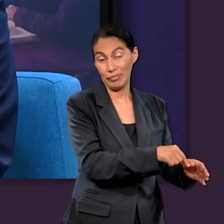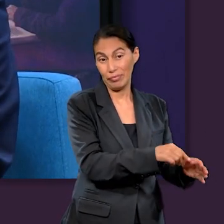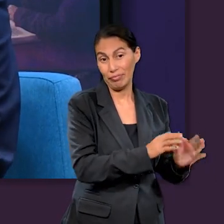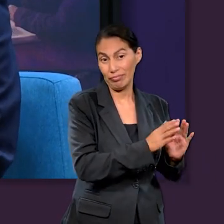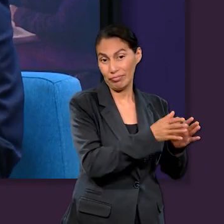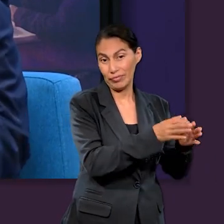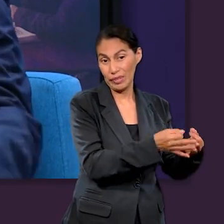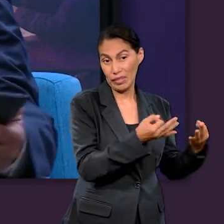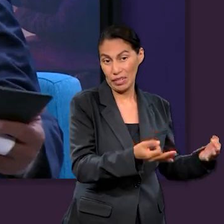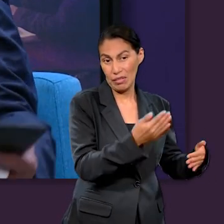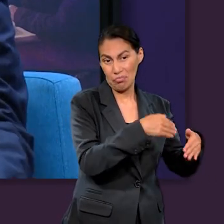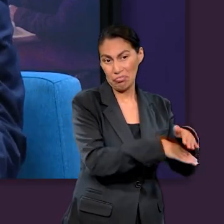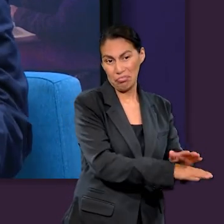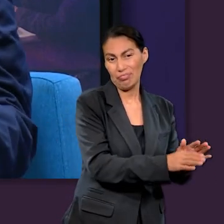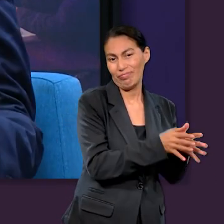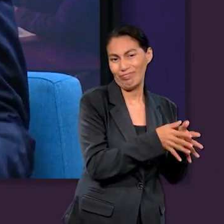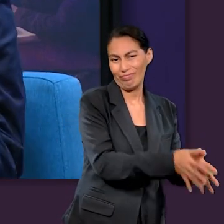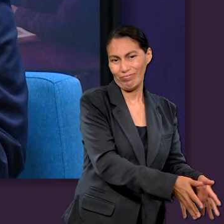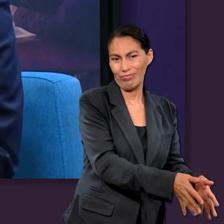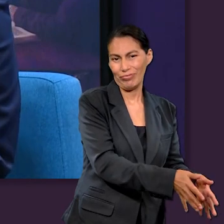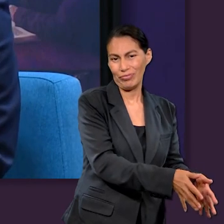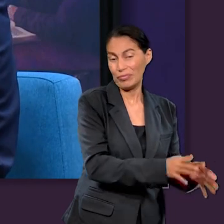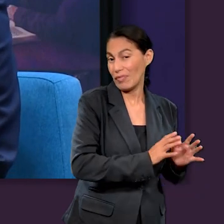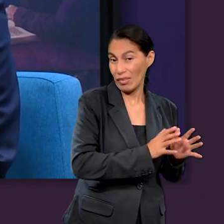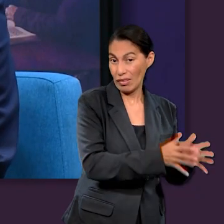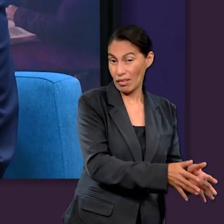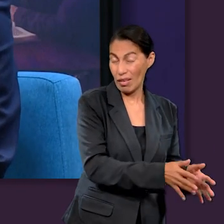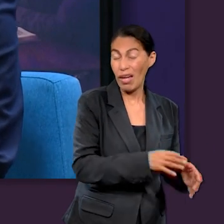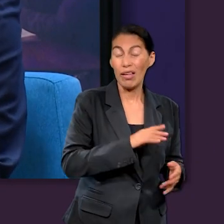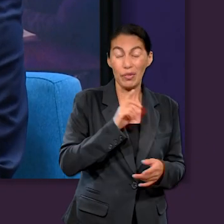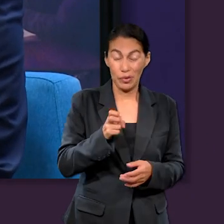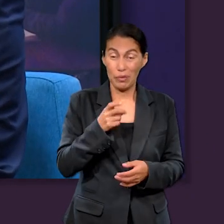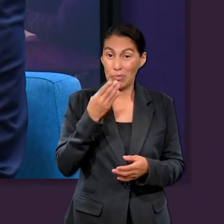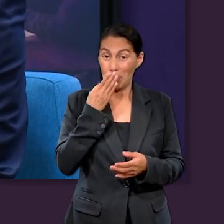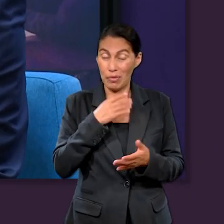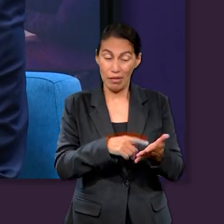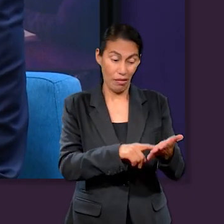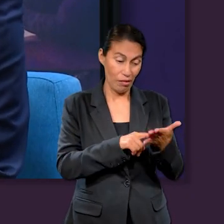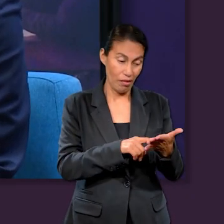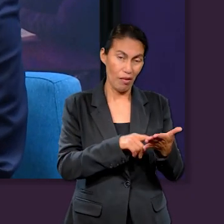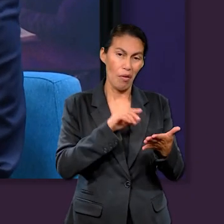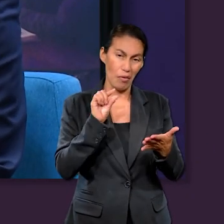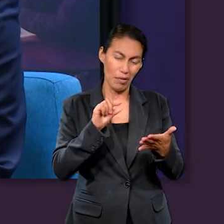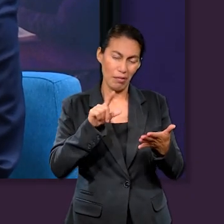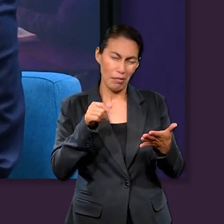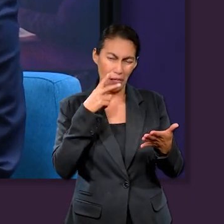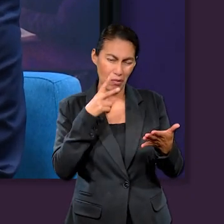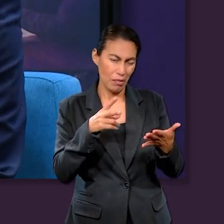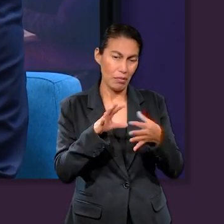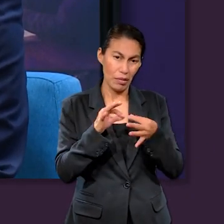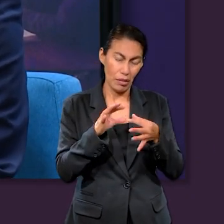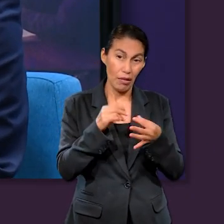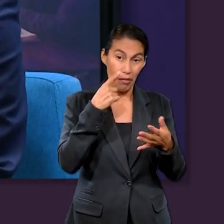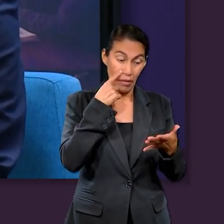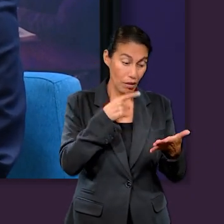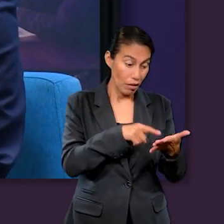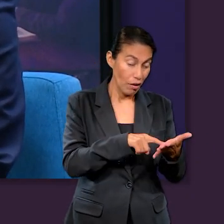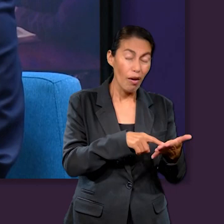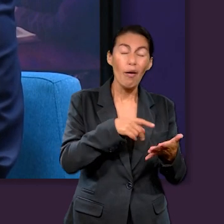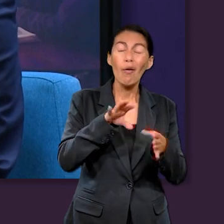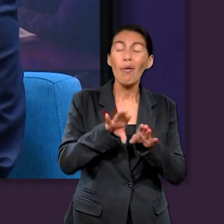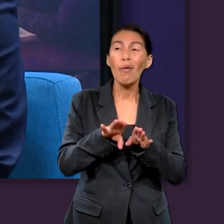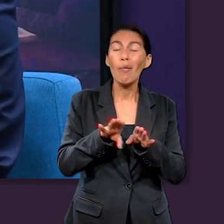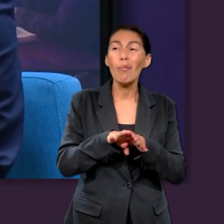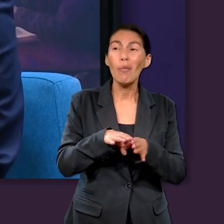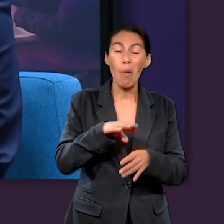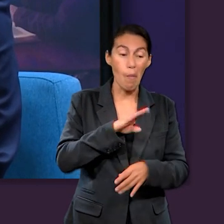contacto porque todos están bajo la tierra. Y ya los futuros versículos que lo vamos a ver, va